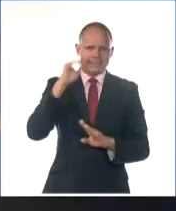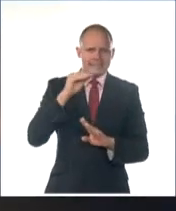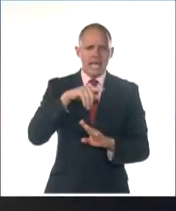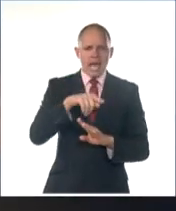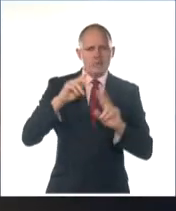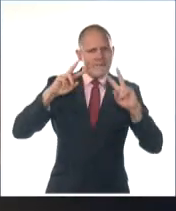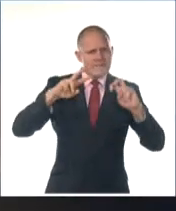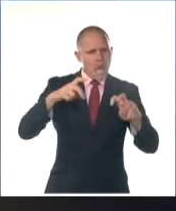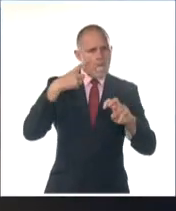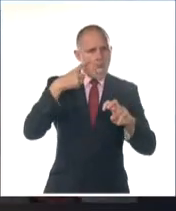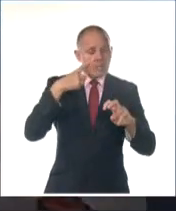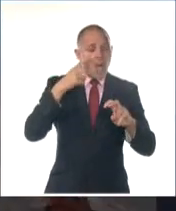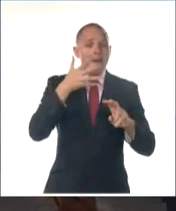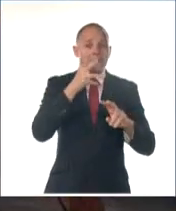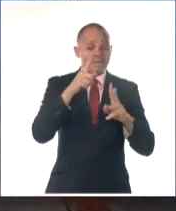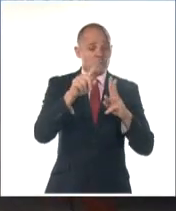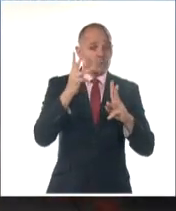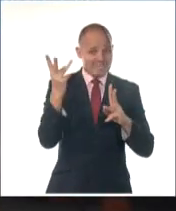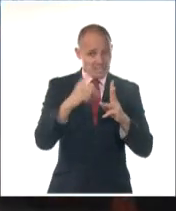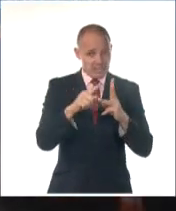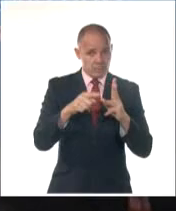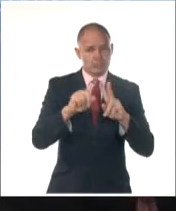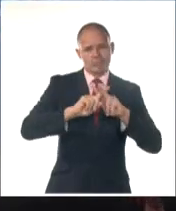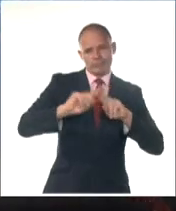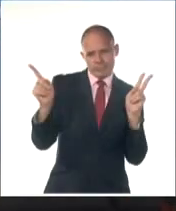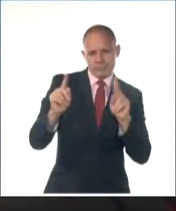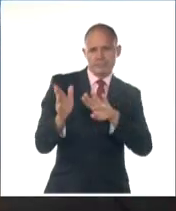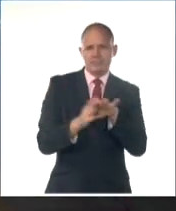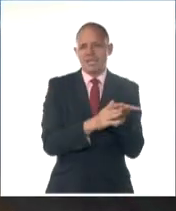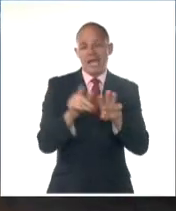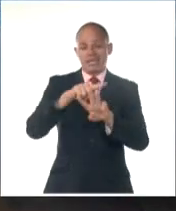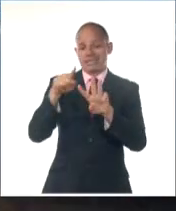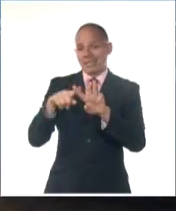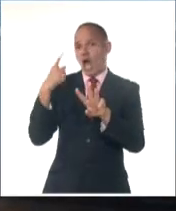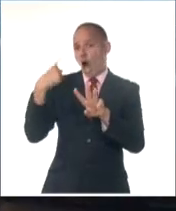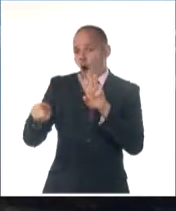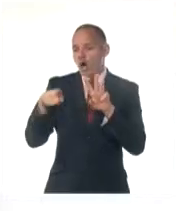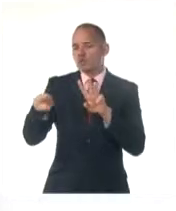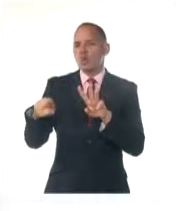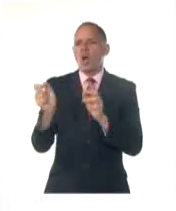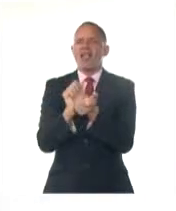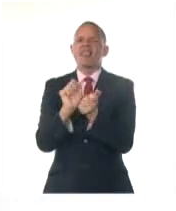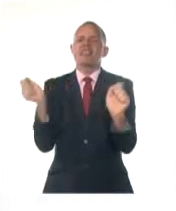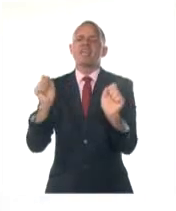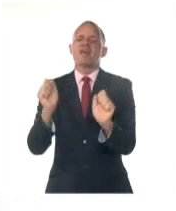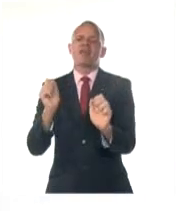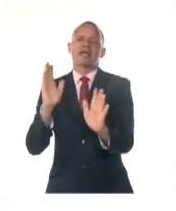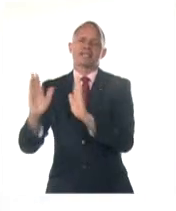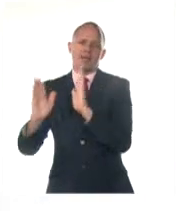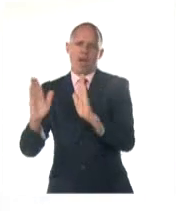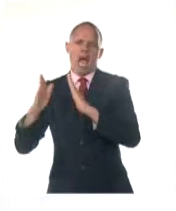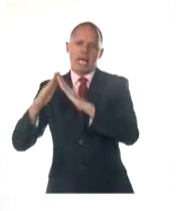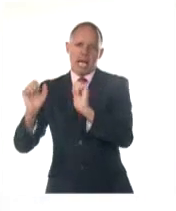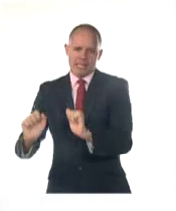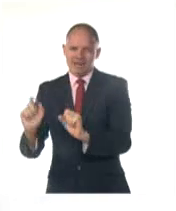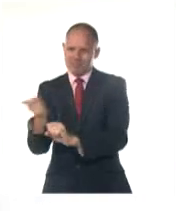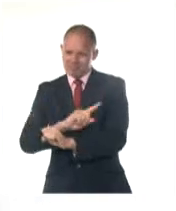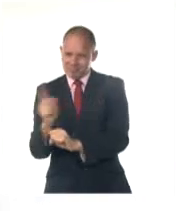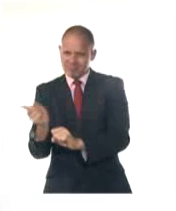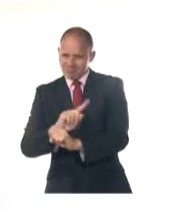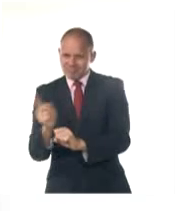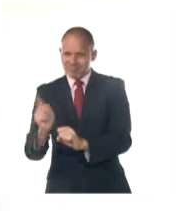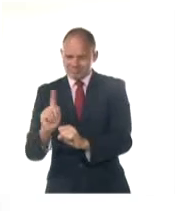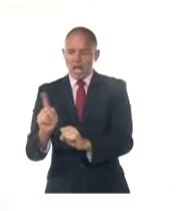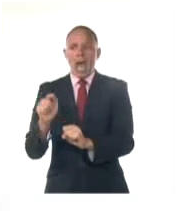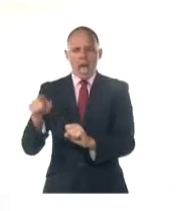involucrarse en las salidas ilegales. Otros tres se encontraban en libertad condicional por el cumplimiento de sanciones penales en el